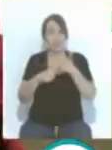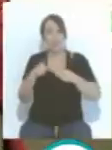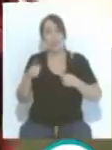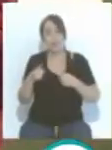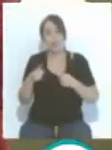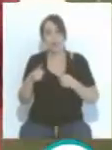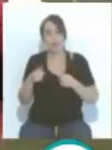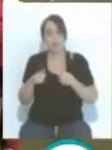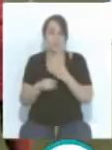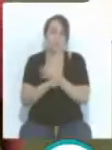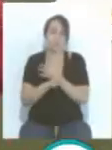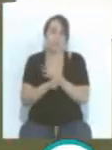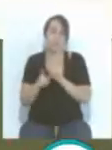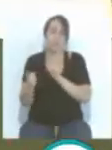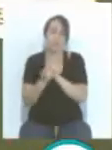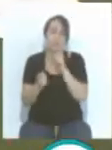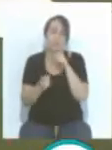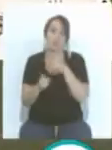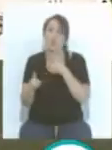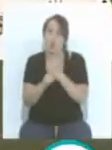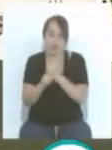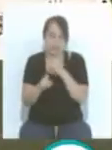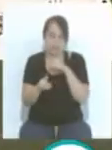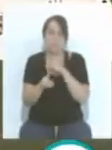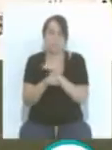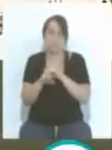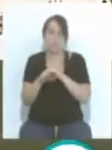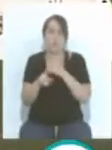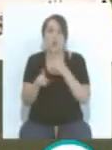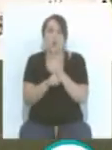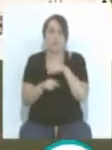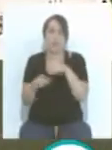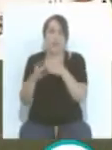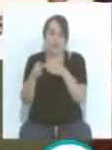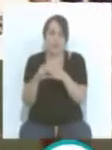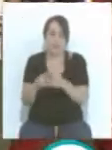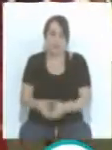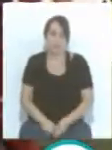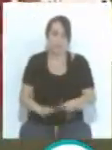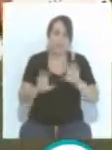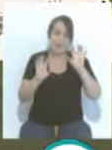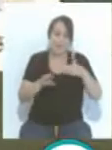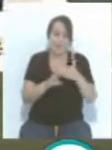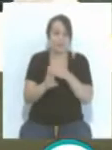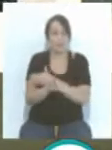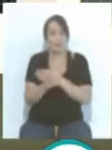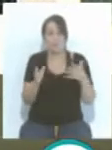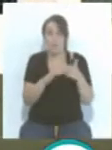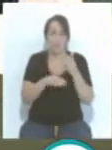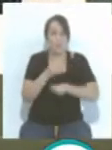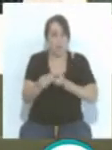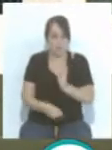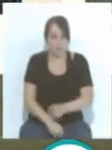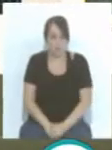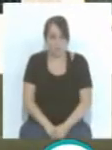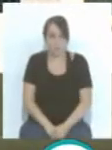media jugarían contra el Granada. El Cádiz no va a ser pretemporada, perdón, no va a ser